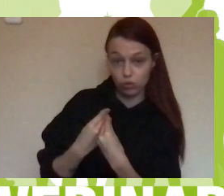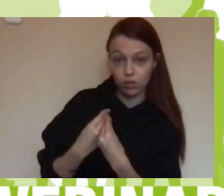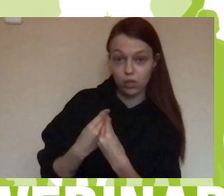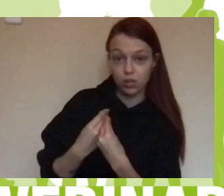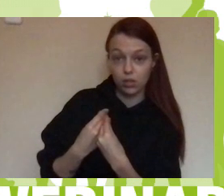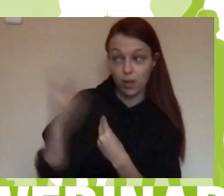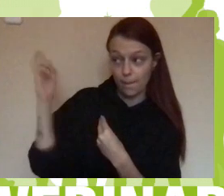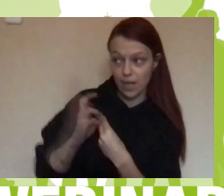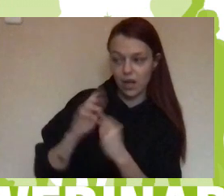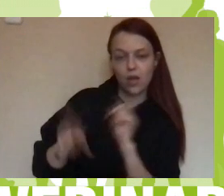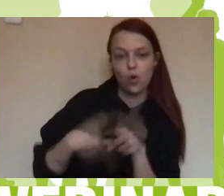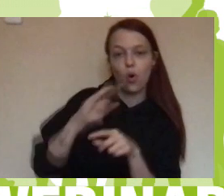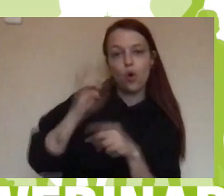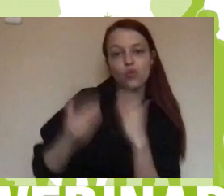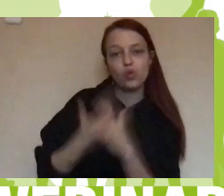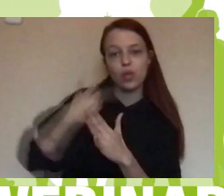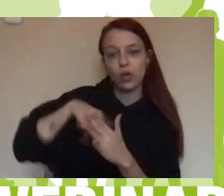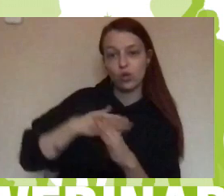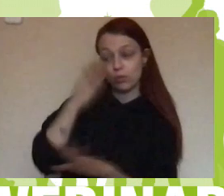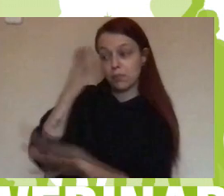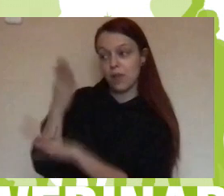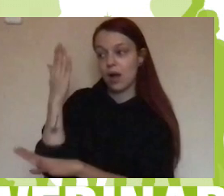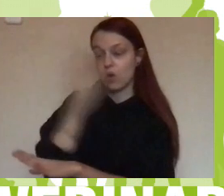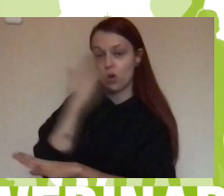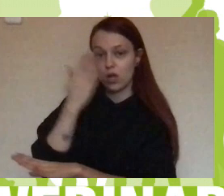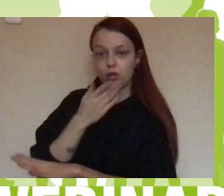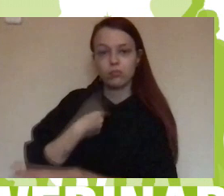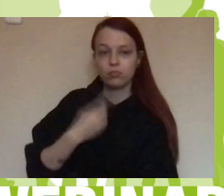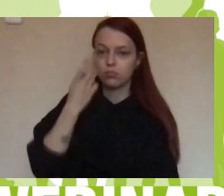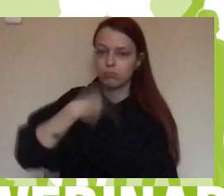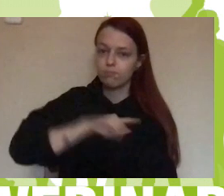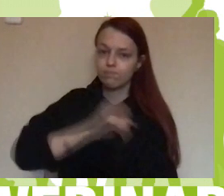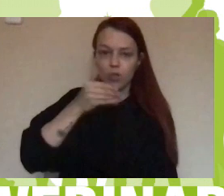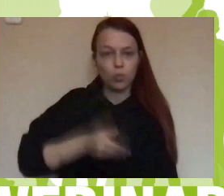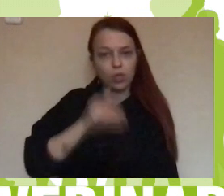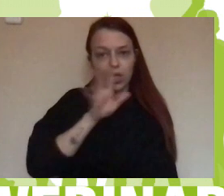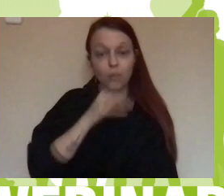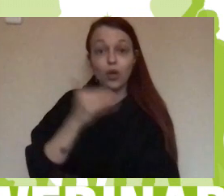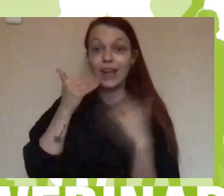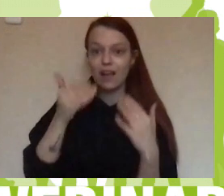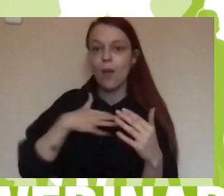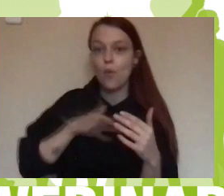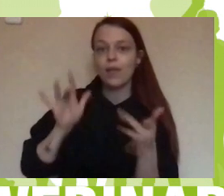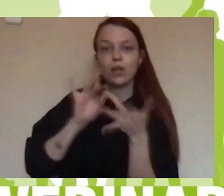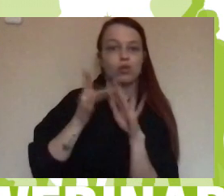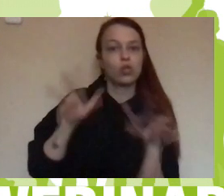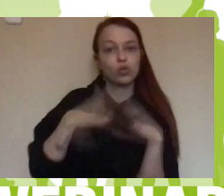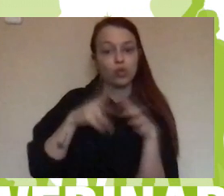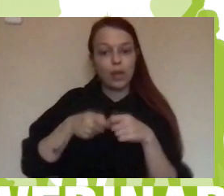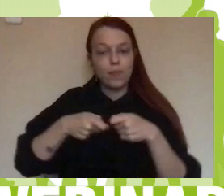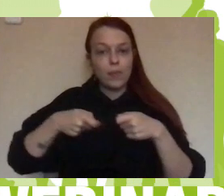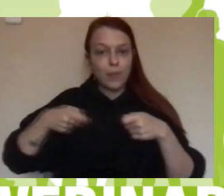a ese centro. Para nuestros alumnos eso es muy importante porque les amplía sus posibilidades de socialización, de interrealización,